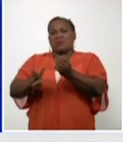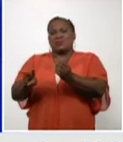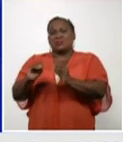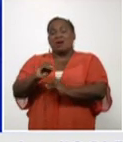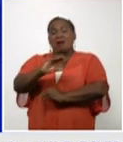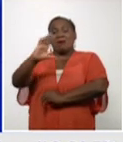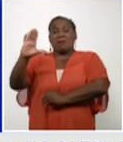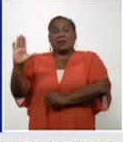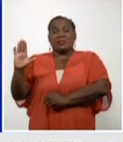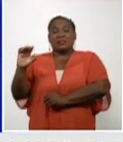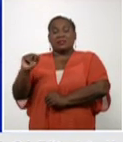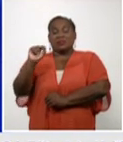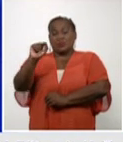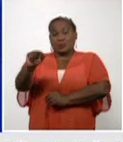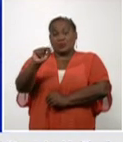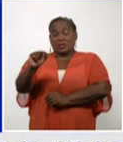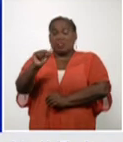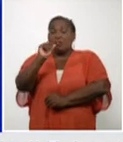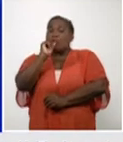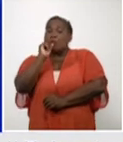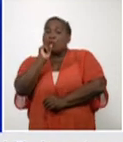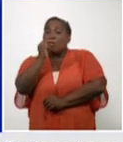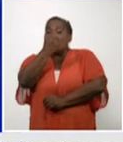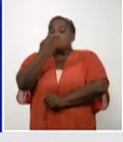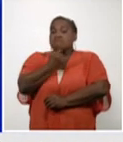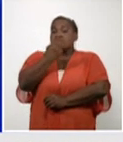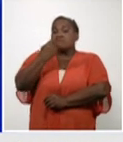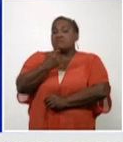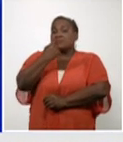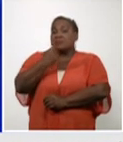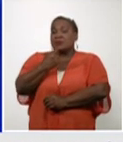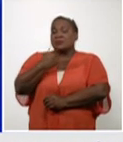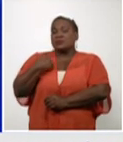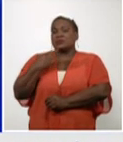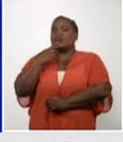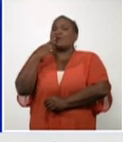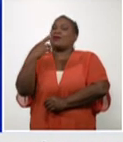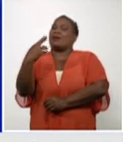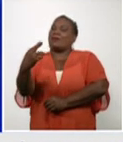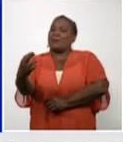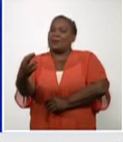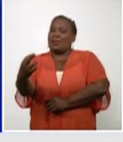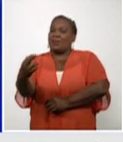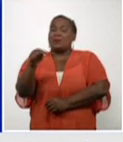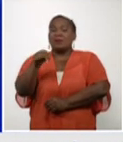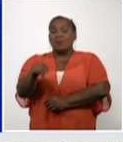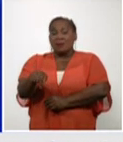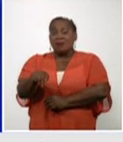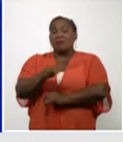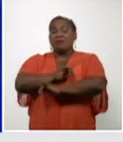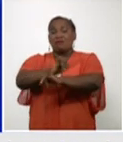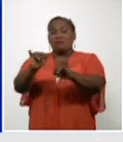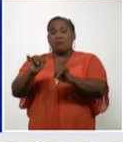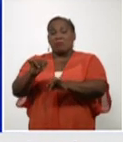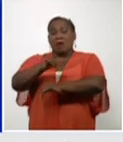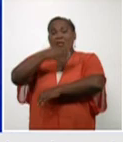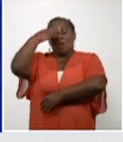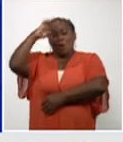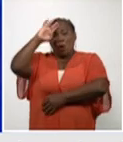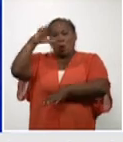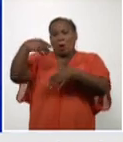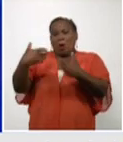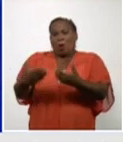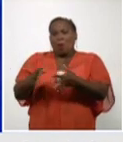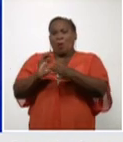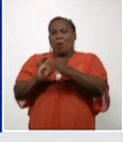si ustedes tienen alguna inquietud o pregunta que hacernos para poder responderla y por supuesto actualizar a todo el país sobre la situación epidemiológica